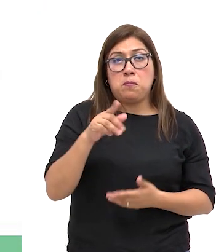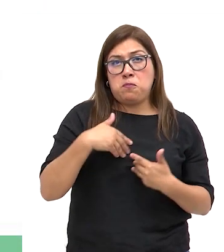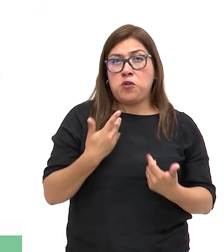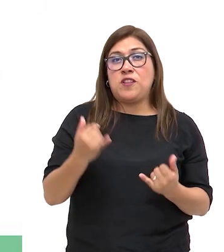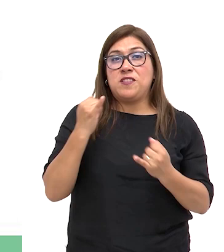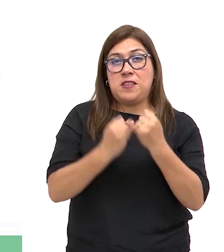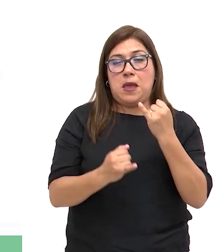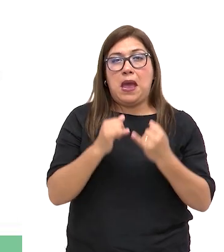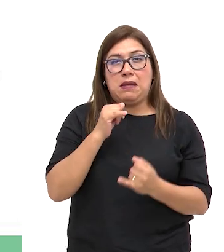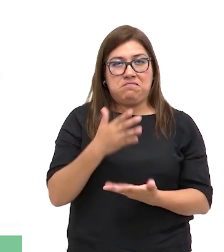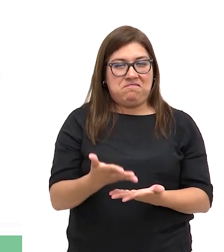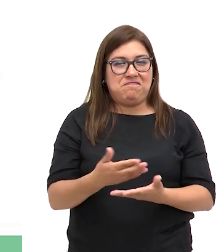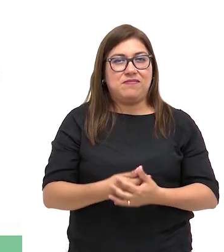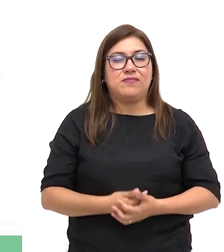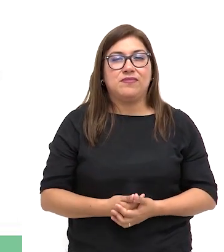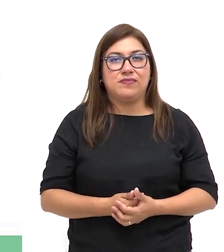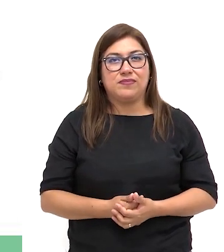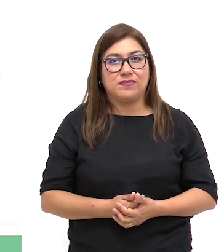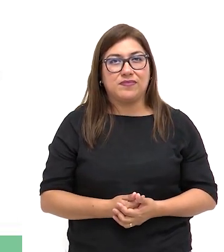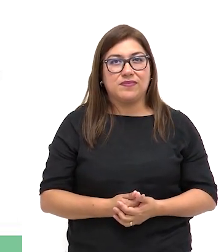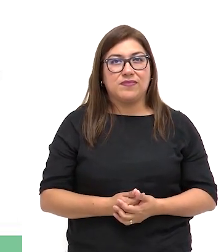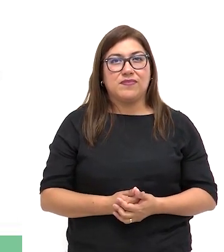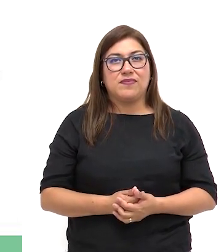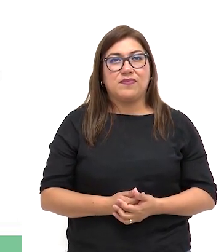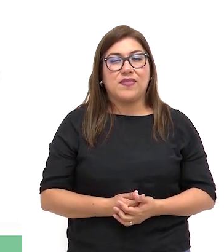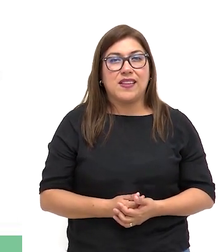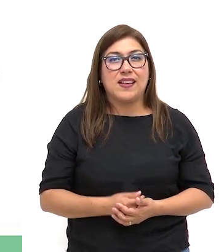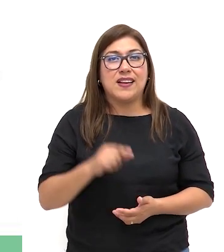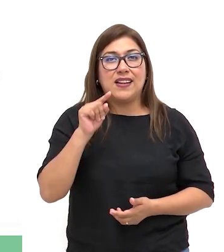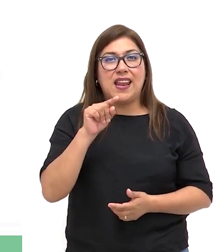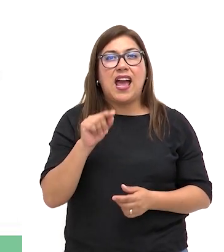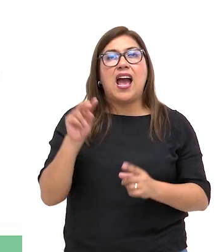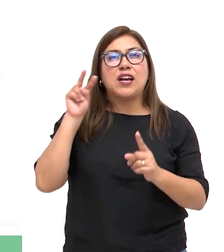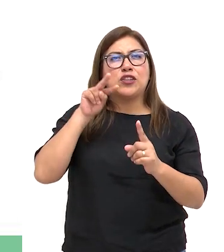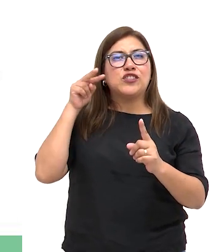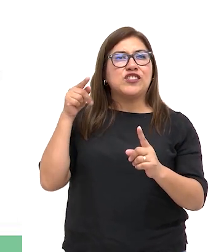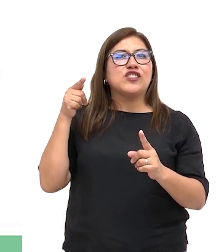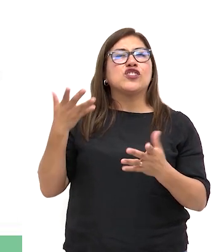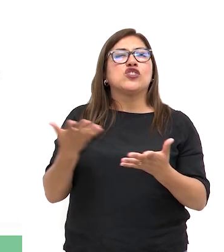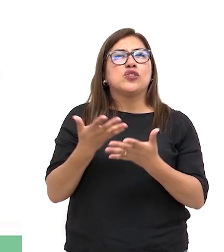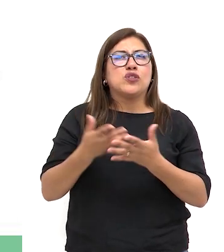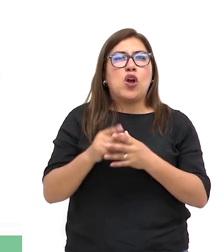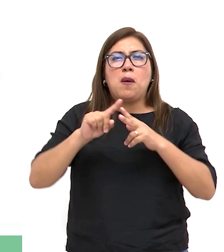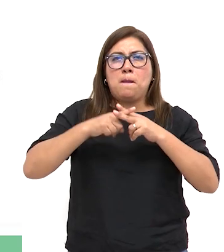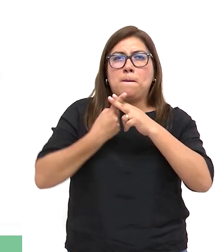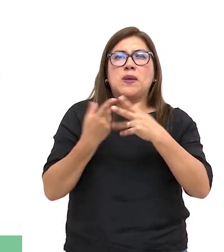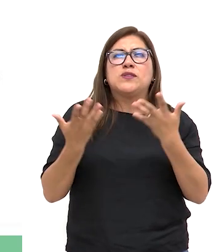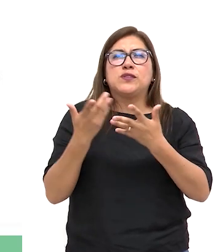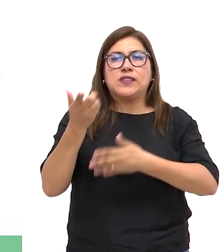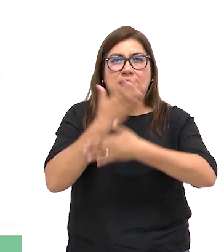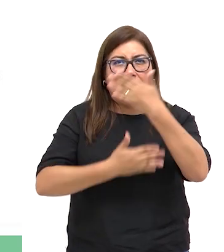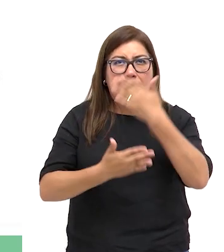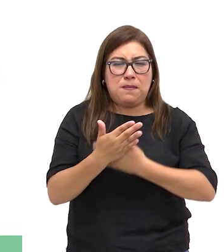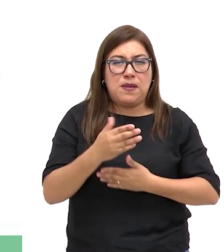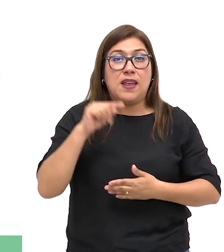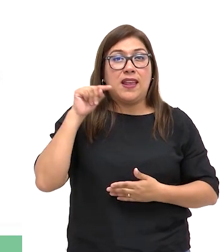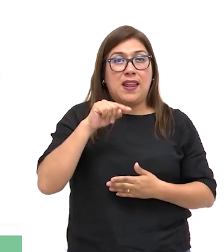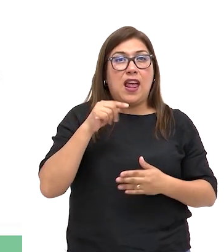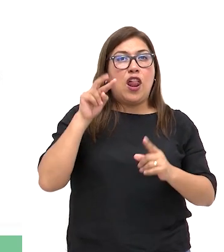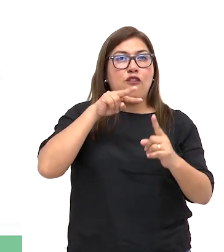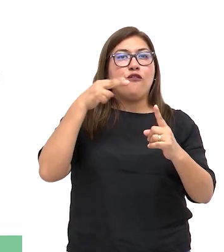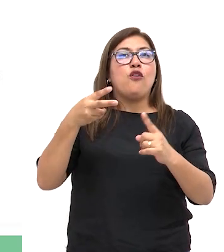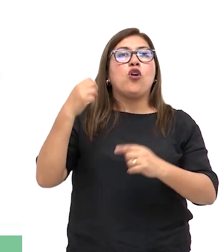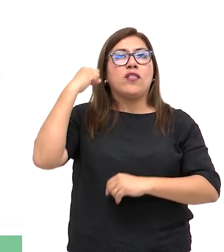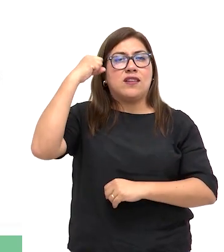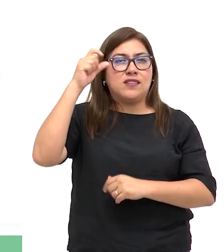podemos concluir lo siguiente. La concepción de la discapacidad parte de un modelo social y un